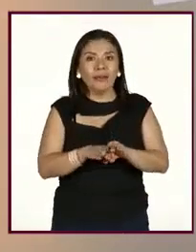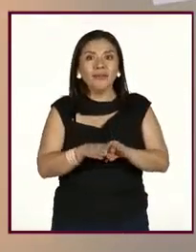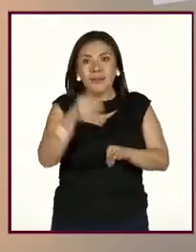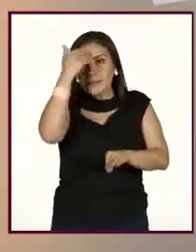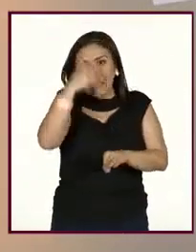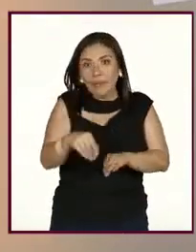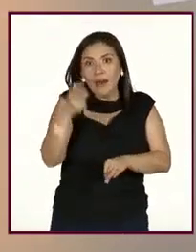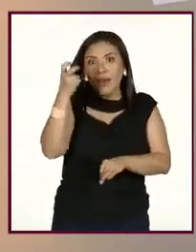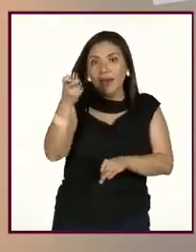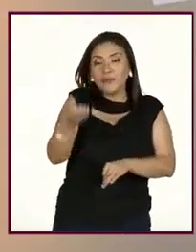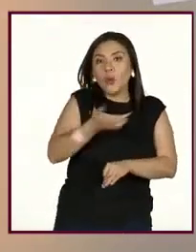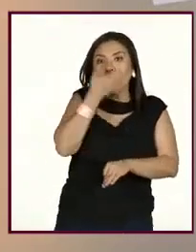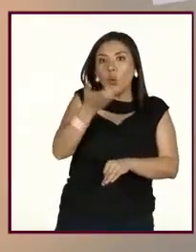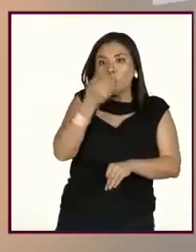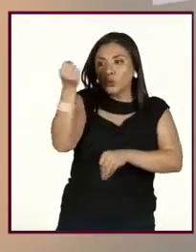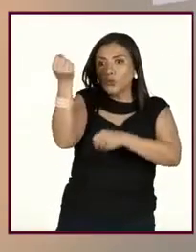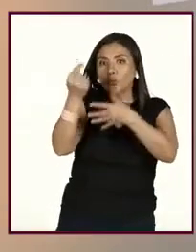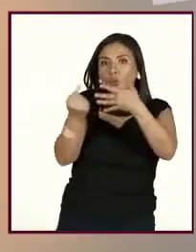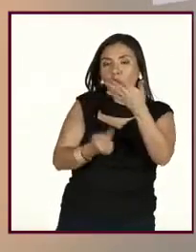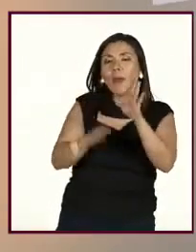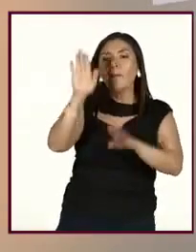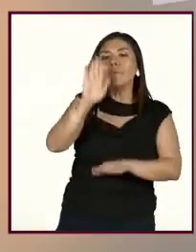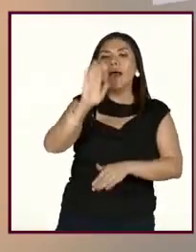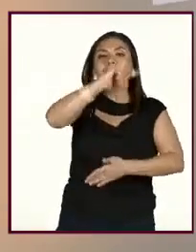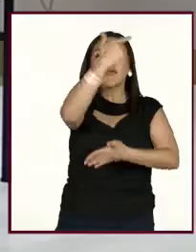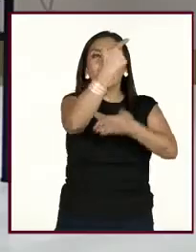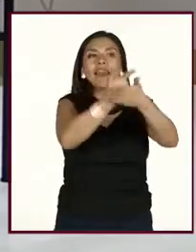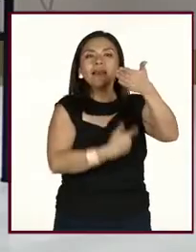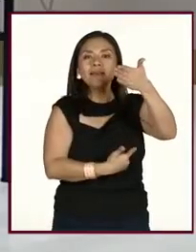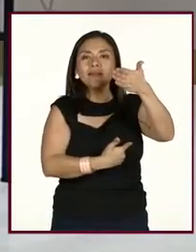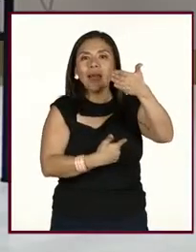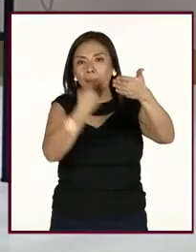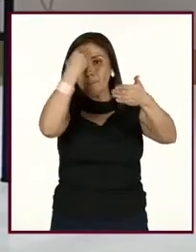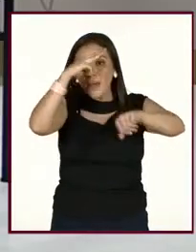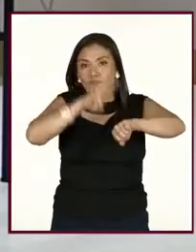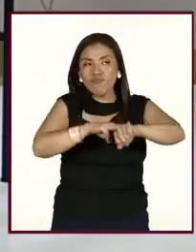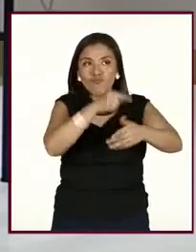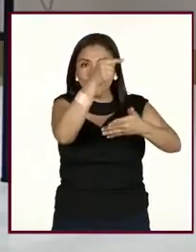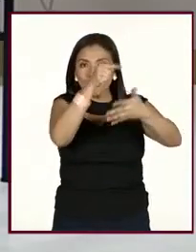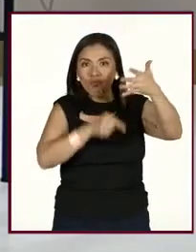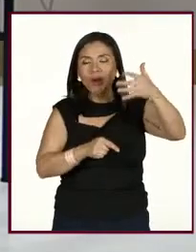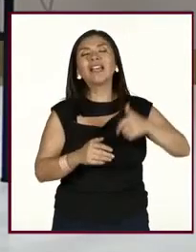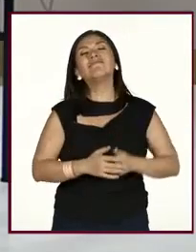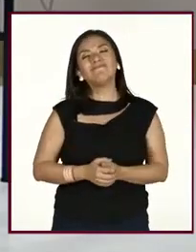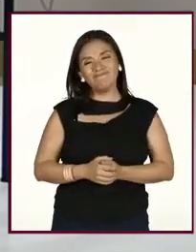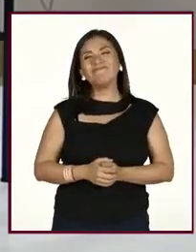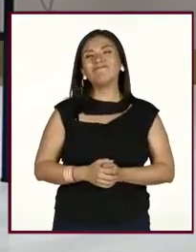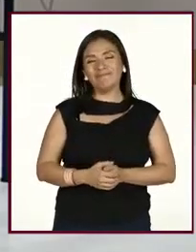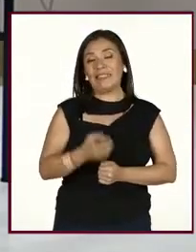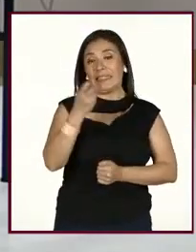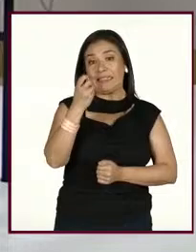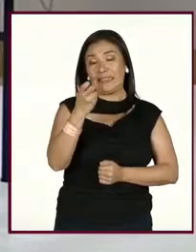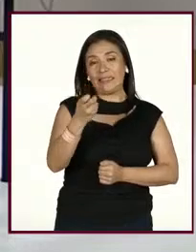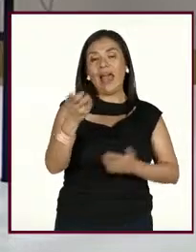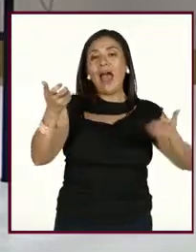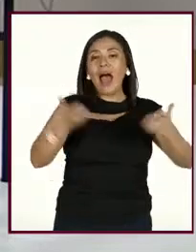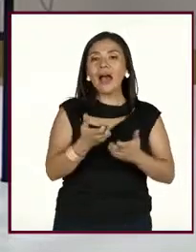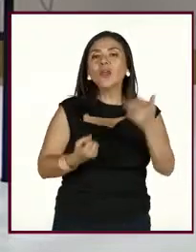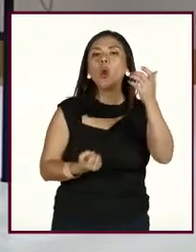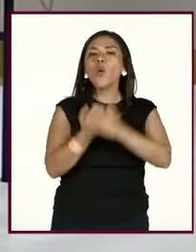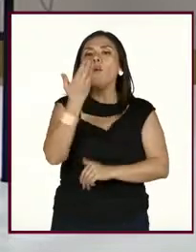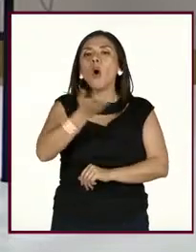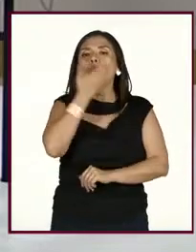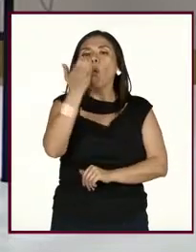hábitos, como usted nos está mencionando, y tenerlo como una lista, ya precisa. Pues sí, o sea, justamente crear esa rutina. A veces